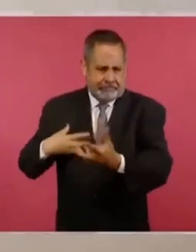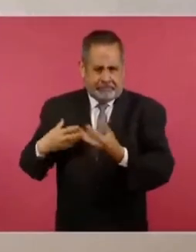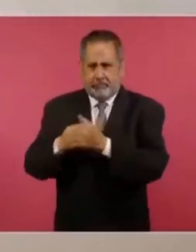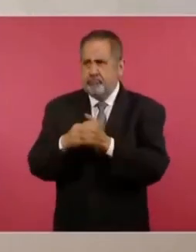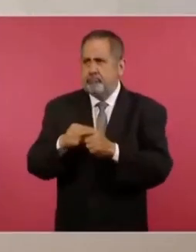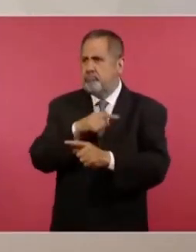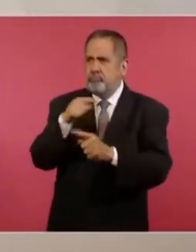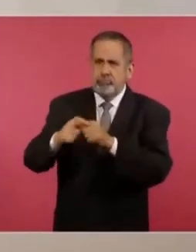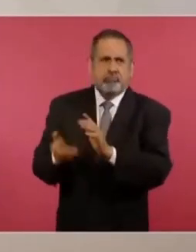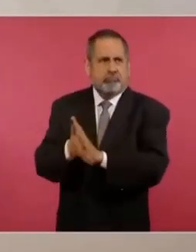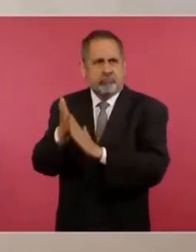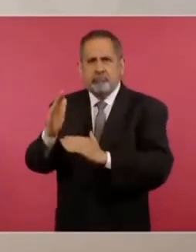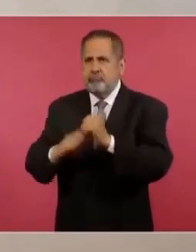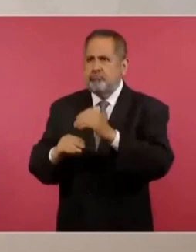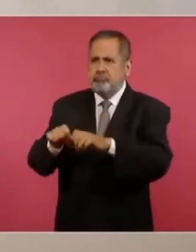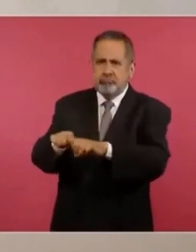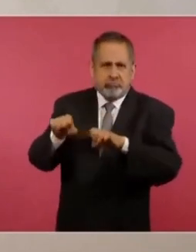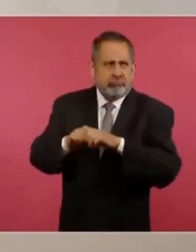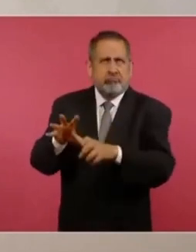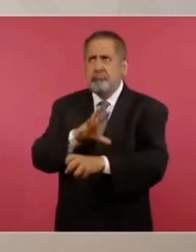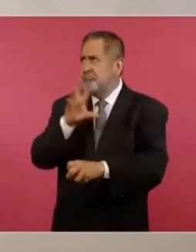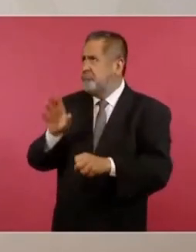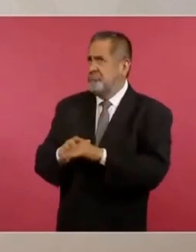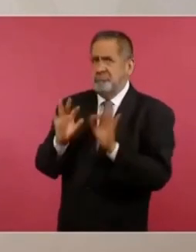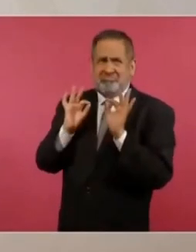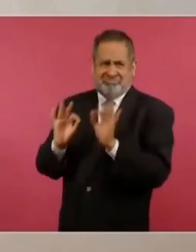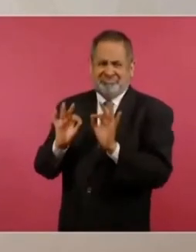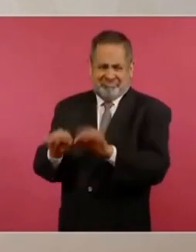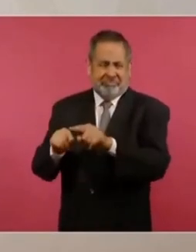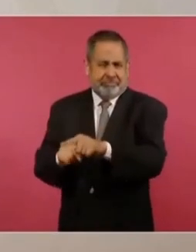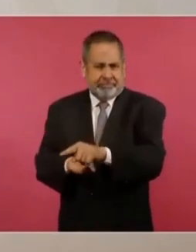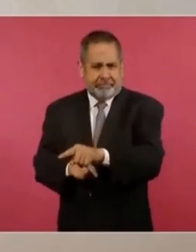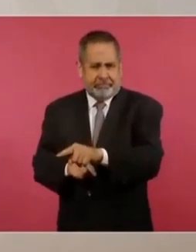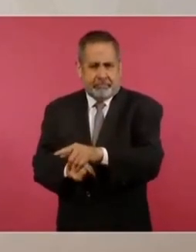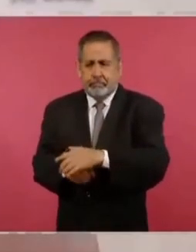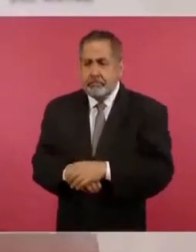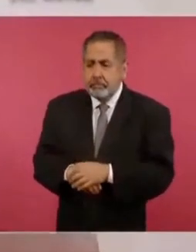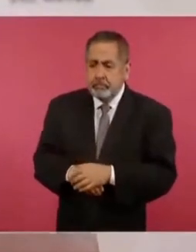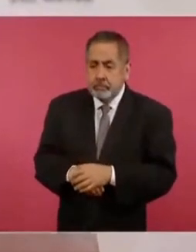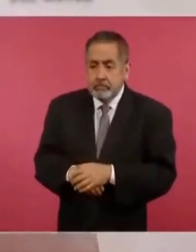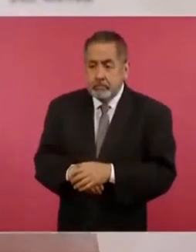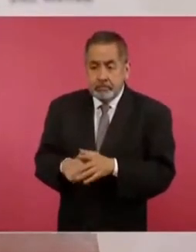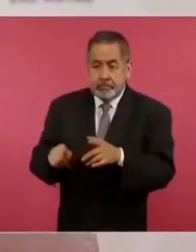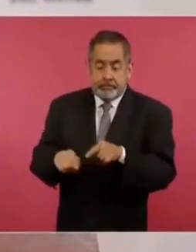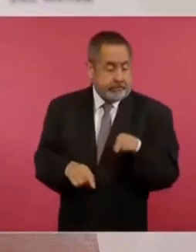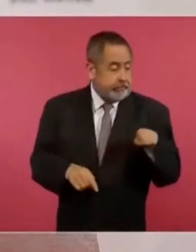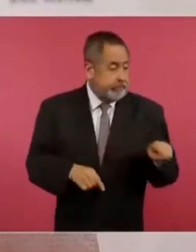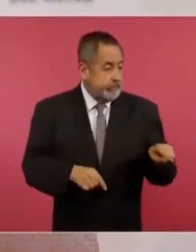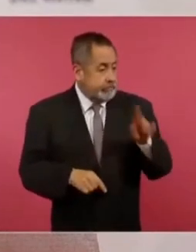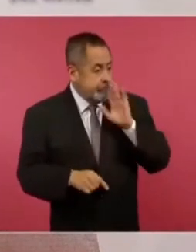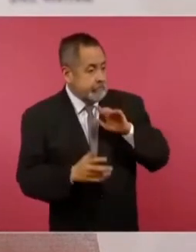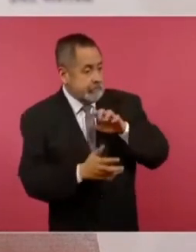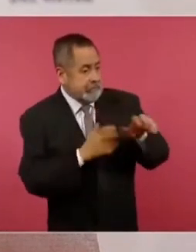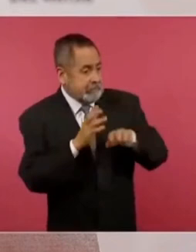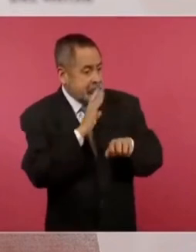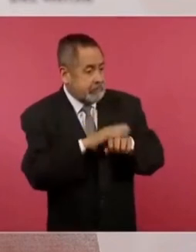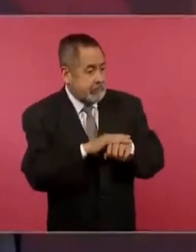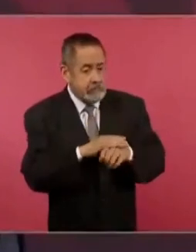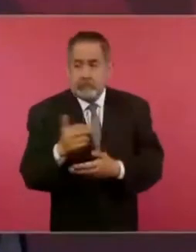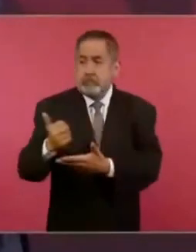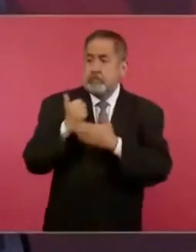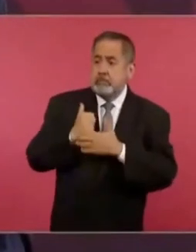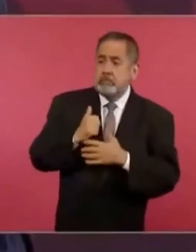instalaciones, con equipo, no puedan ayudarnos